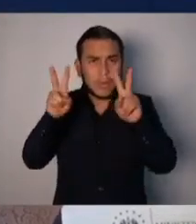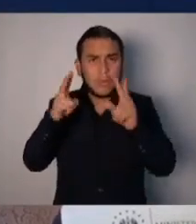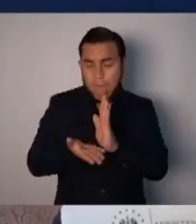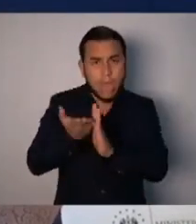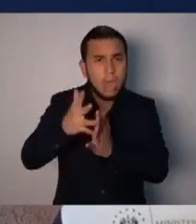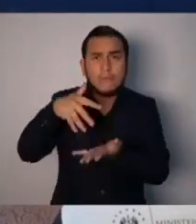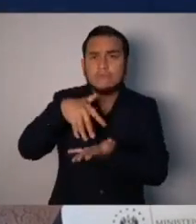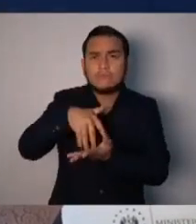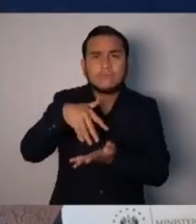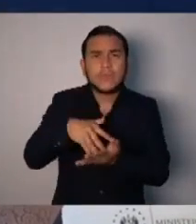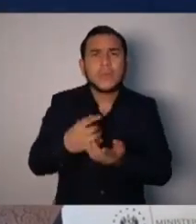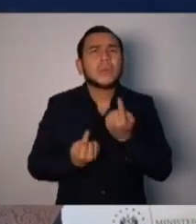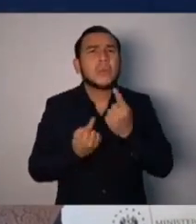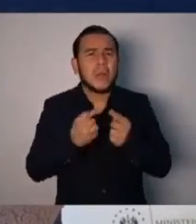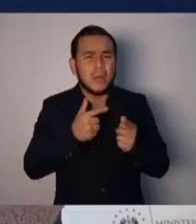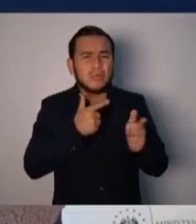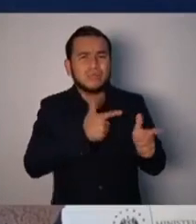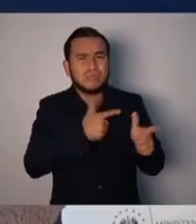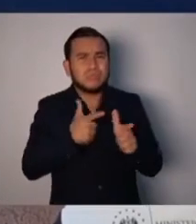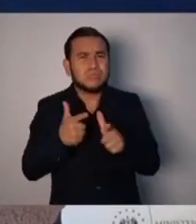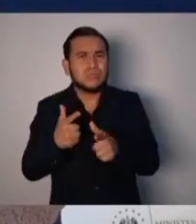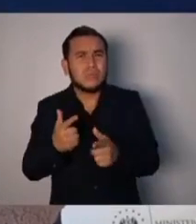la guerra. ¿Cuál guerra? No sé. ¿Cuál guerra se acabó?